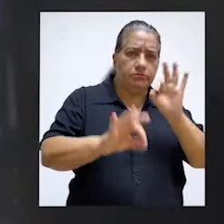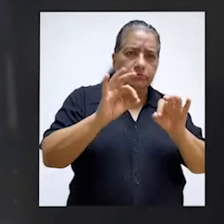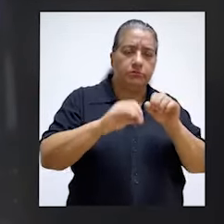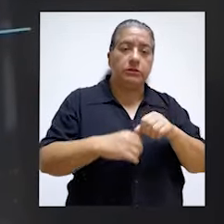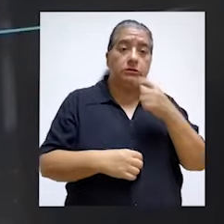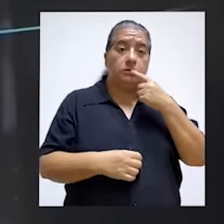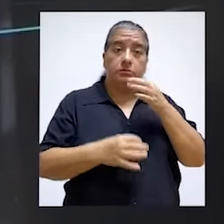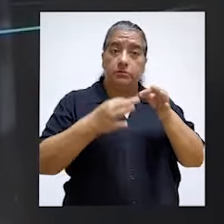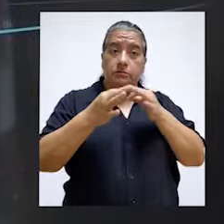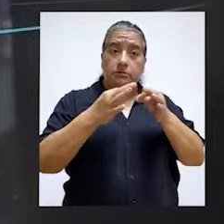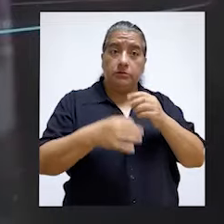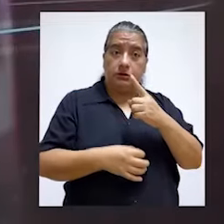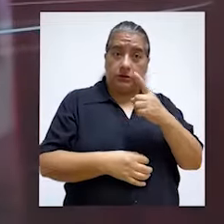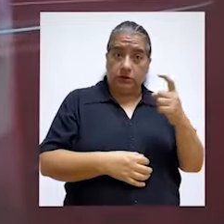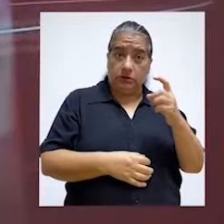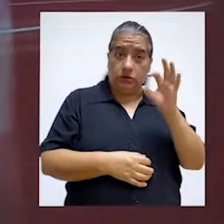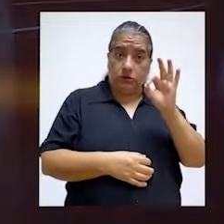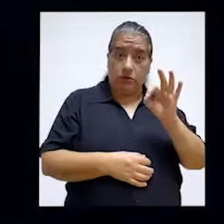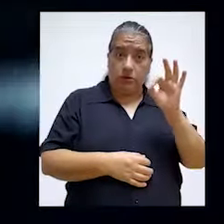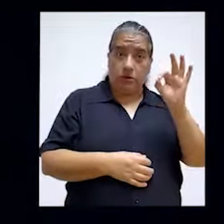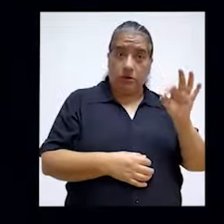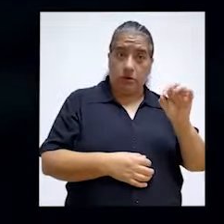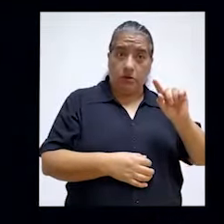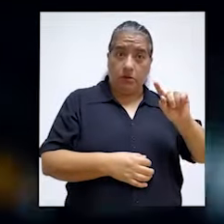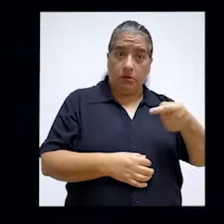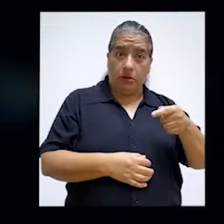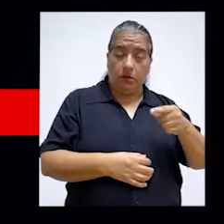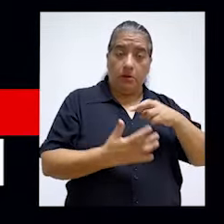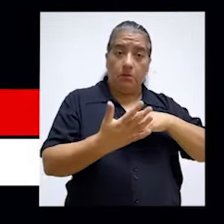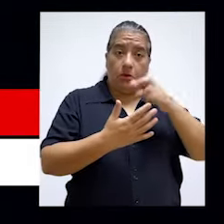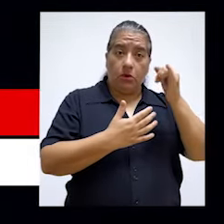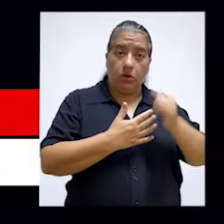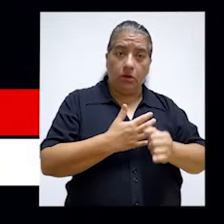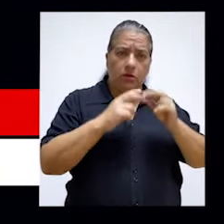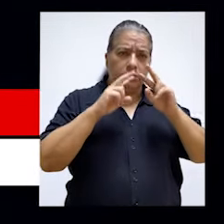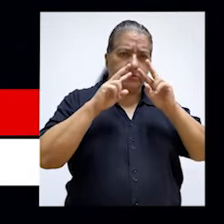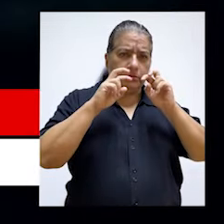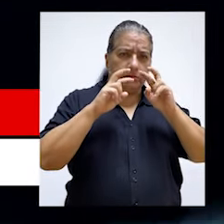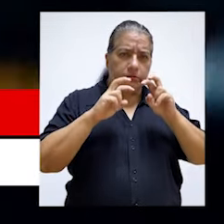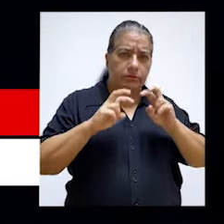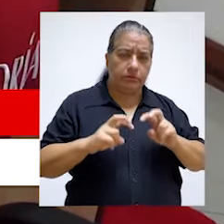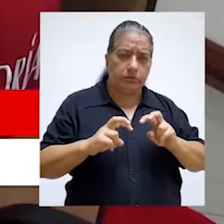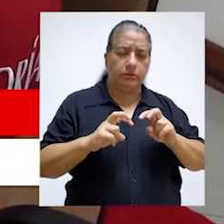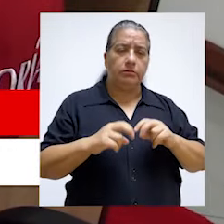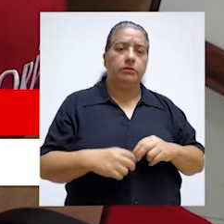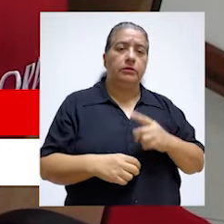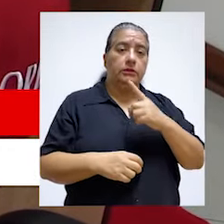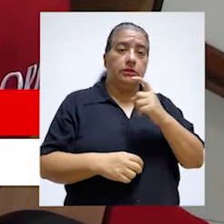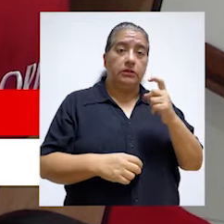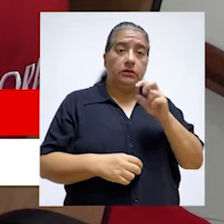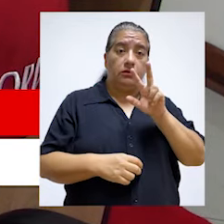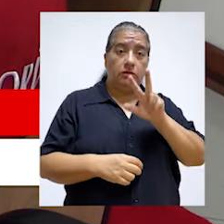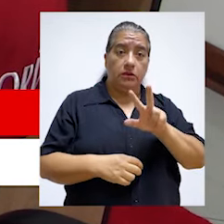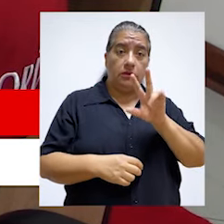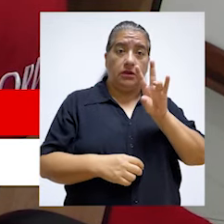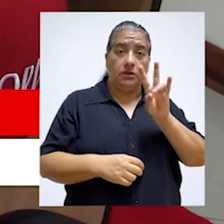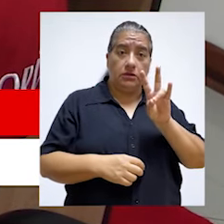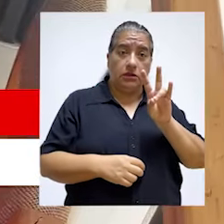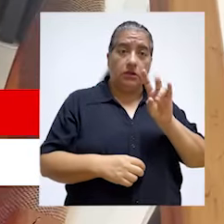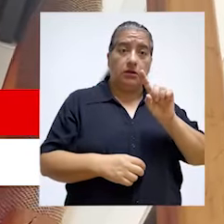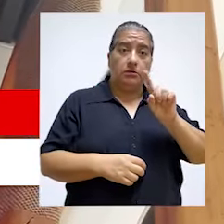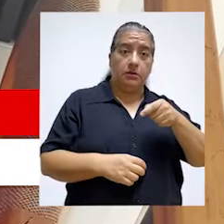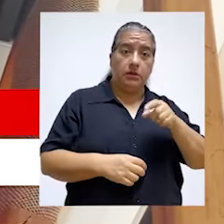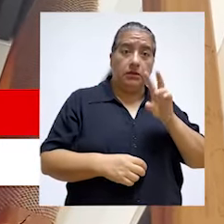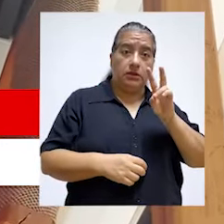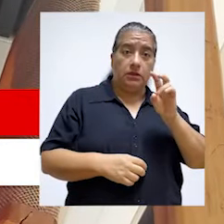proyectos que están siendo analizados por esta herramienta, tenemos 137.700 proyectos que actualmente a la fecha no han